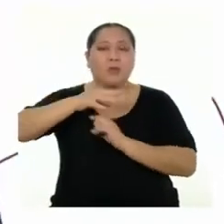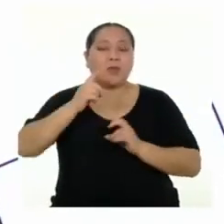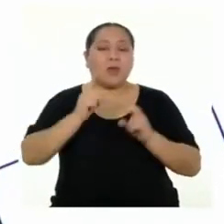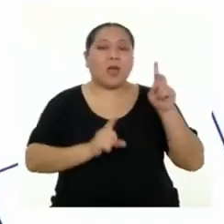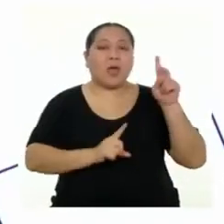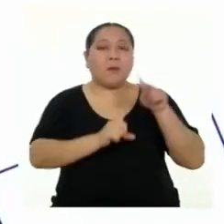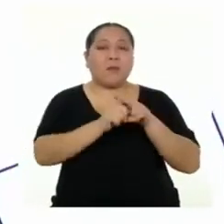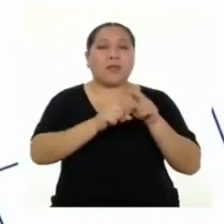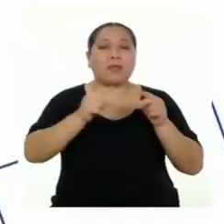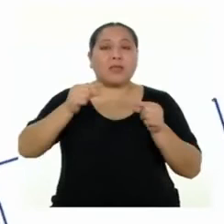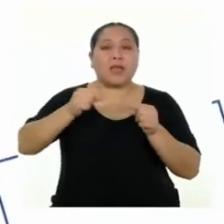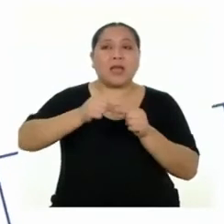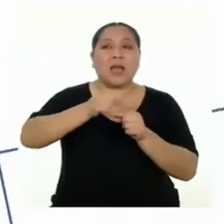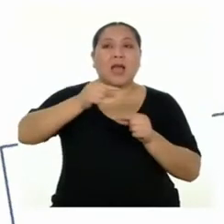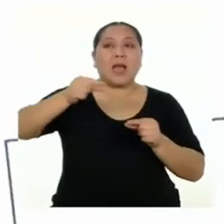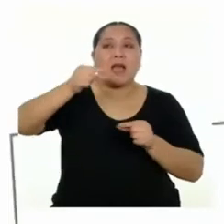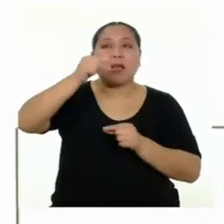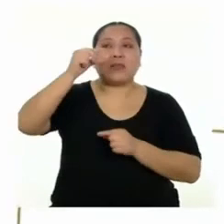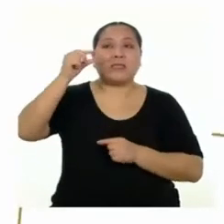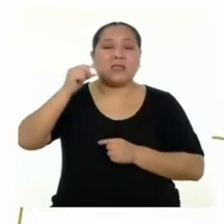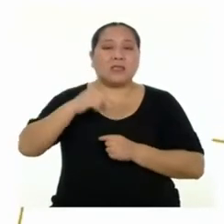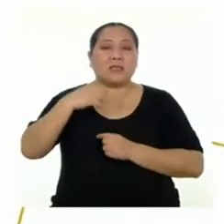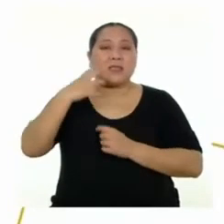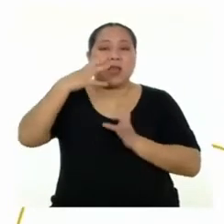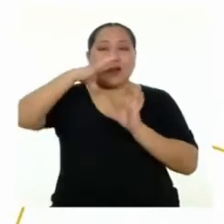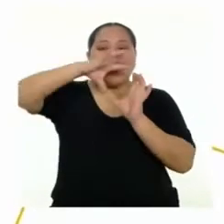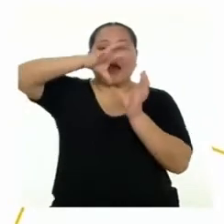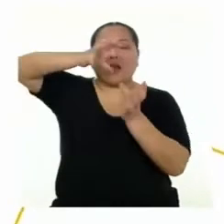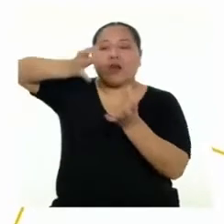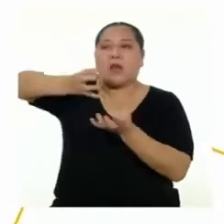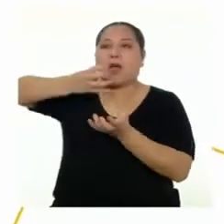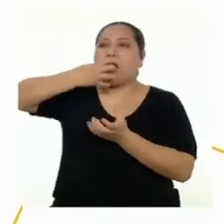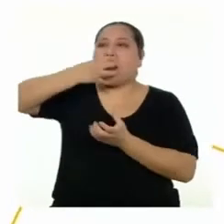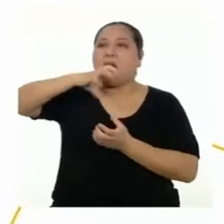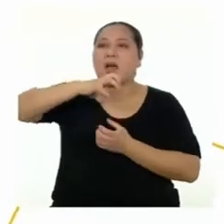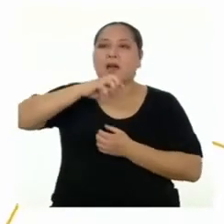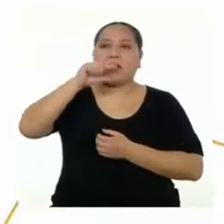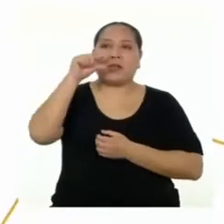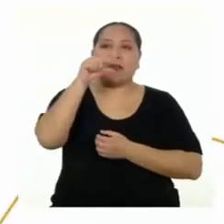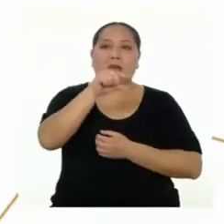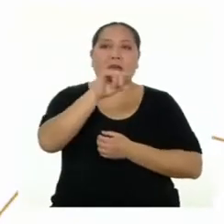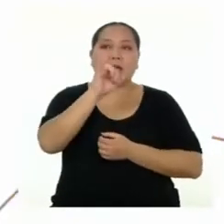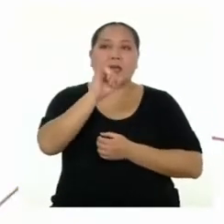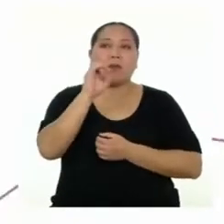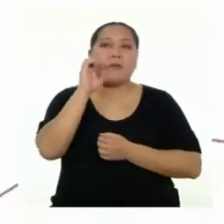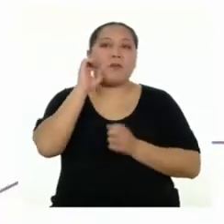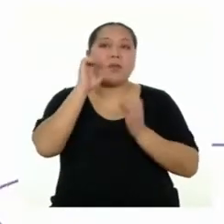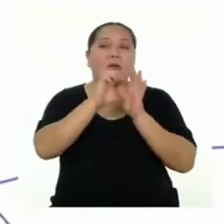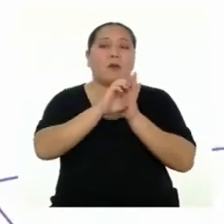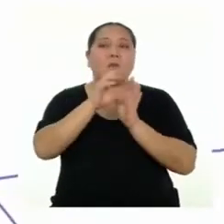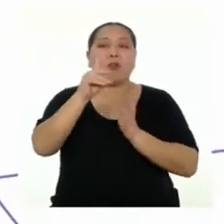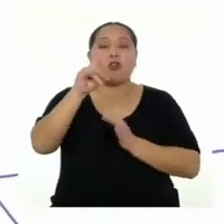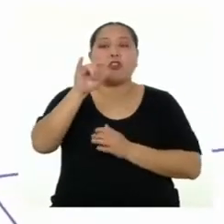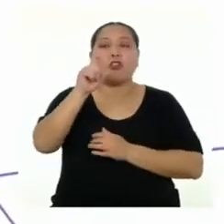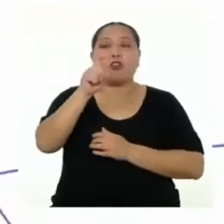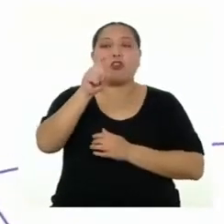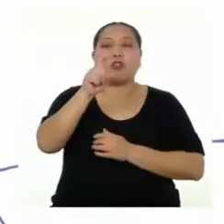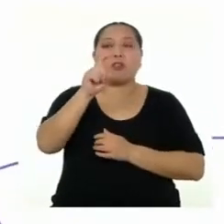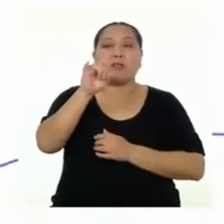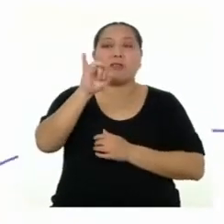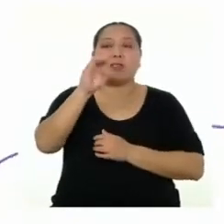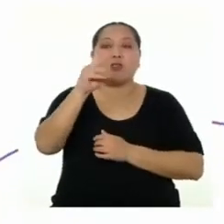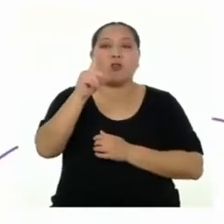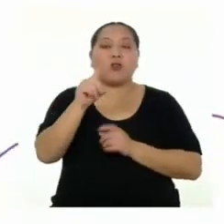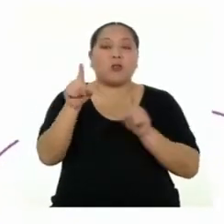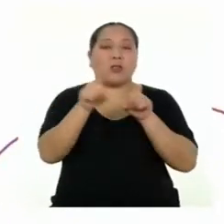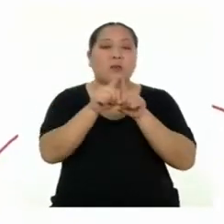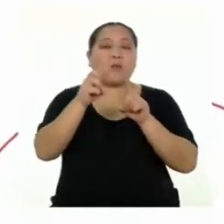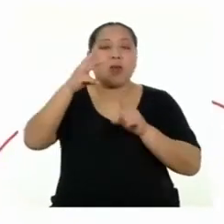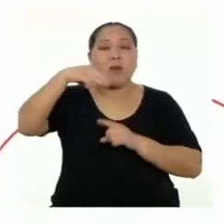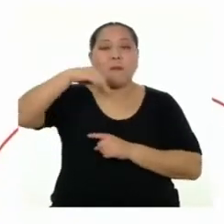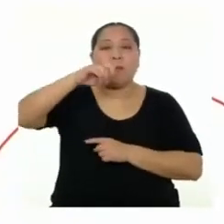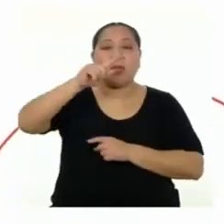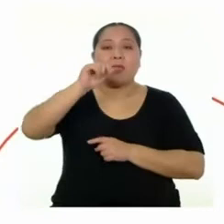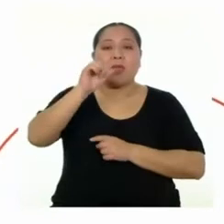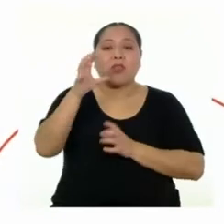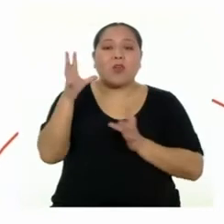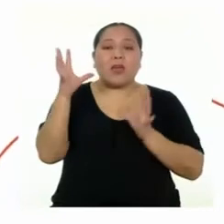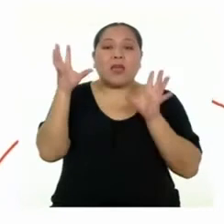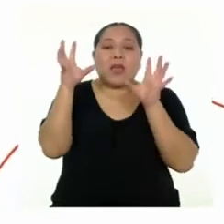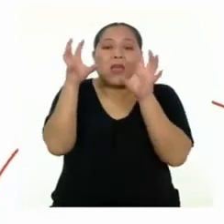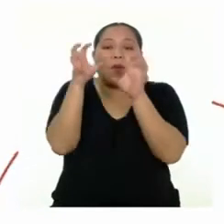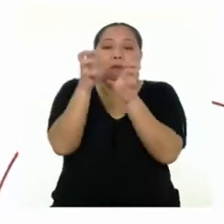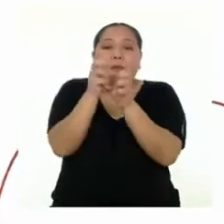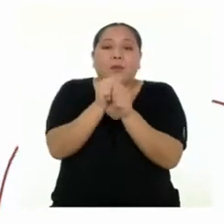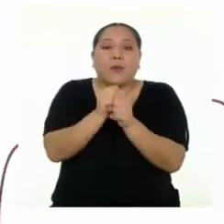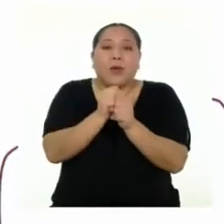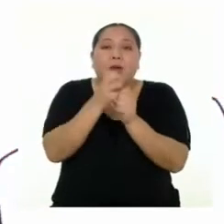Se generan los gases de efecto invernadero, los GI, como el dióxido de carbono y metano, que retienen el